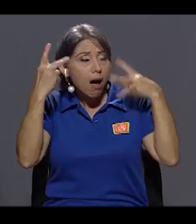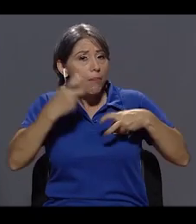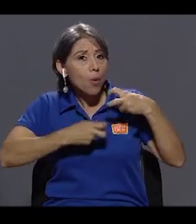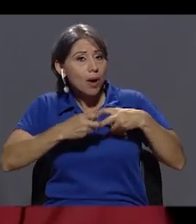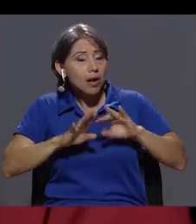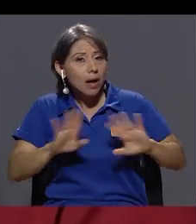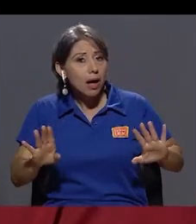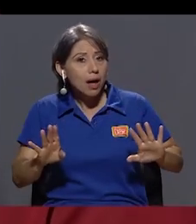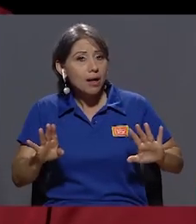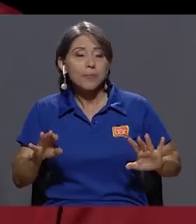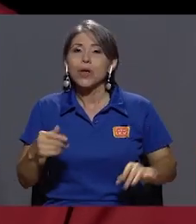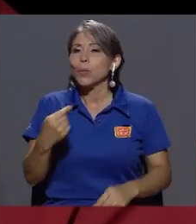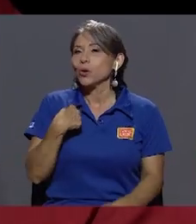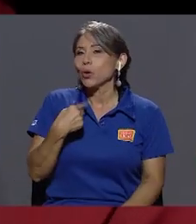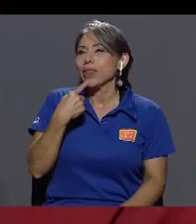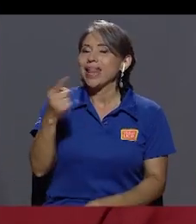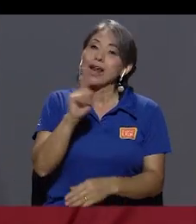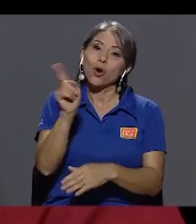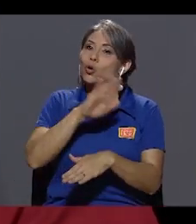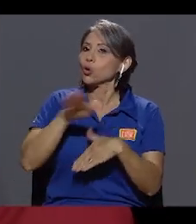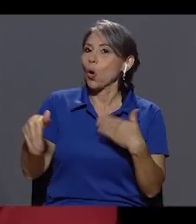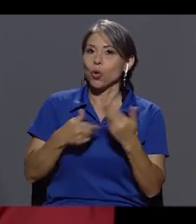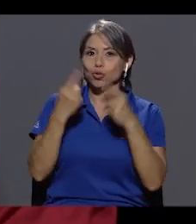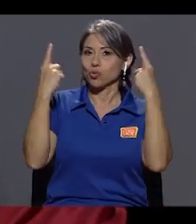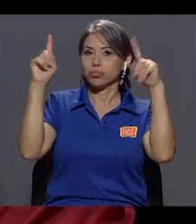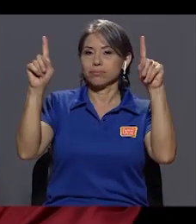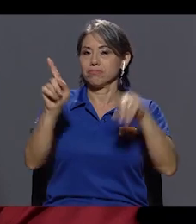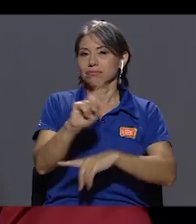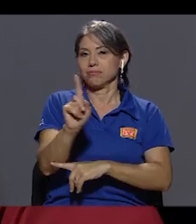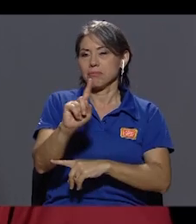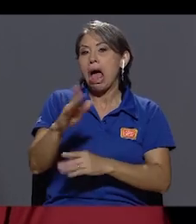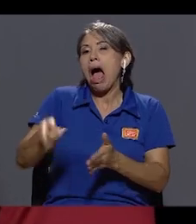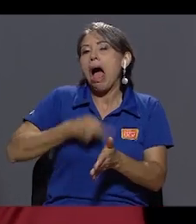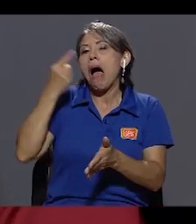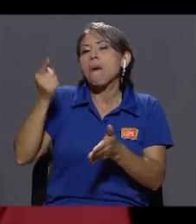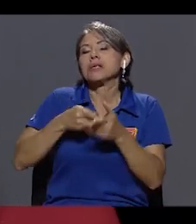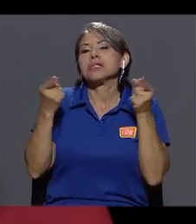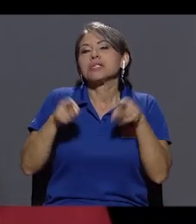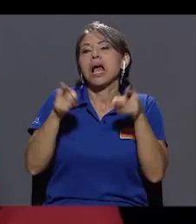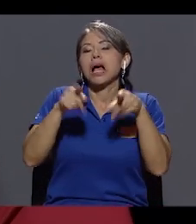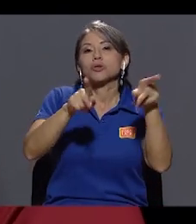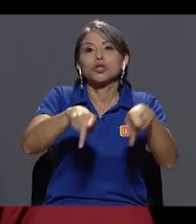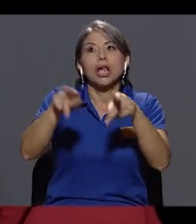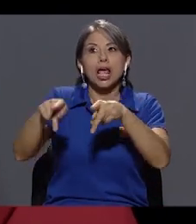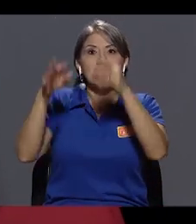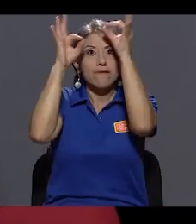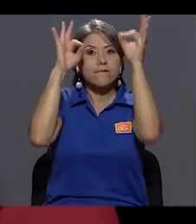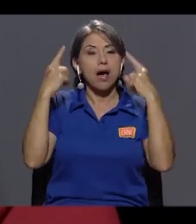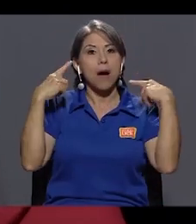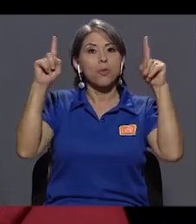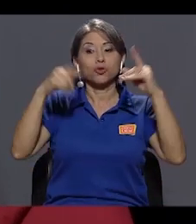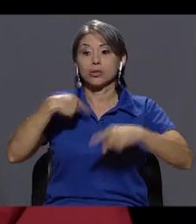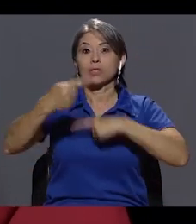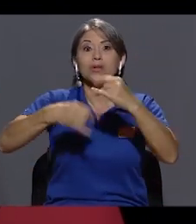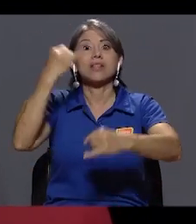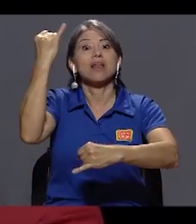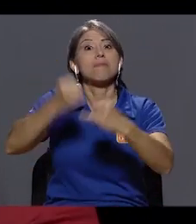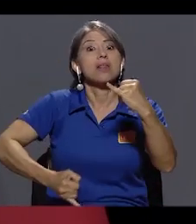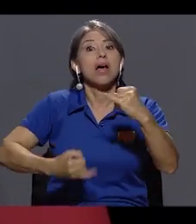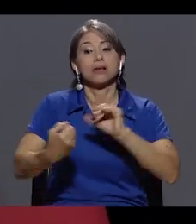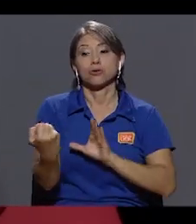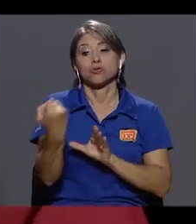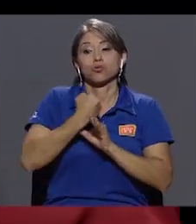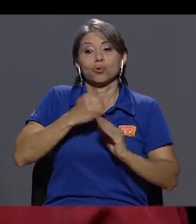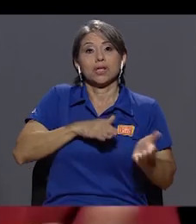broncas. Pues yo diría que no todo el mundo lo ha logrado. Hemos tenido casos de gente humorista muy famosos que se terminan suicidando o